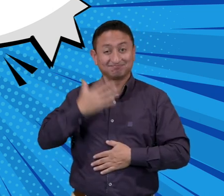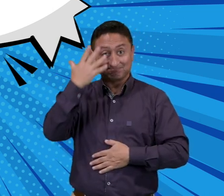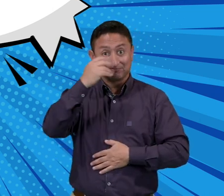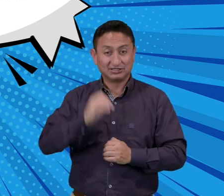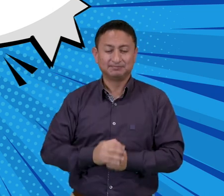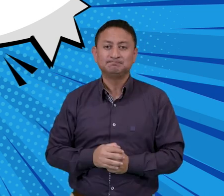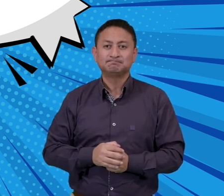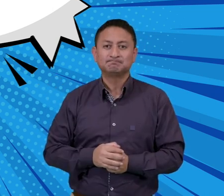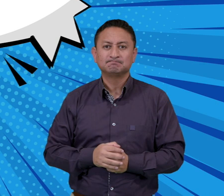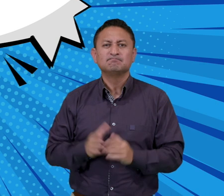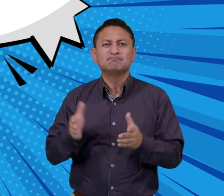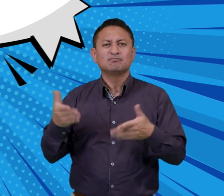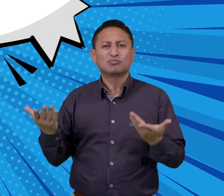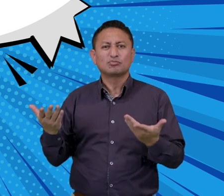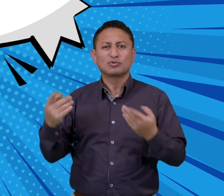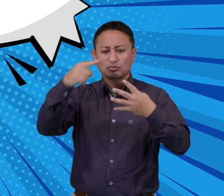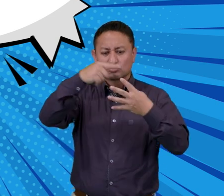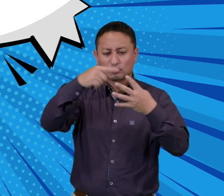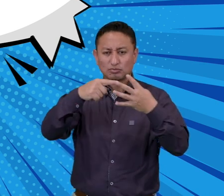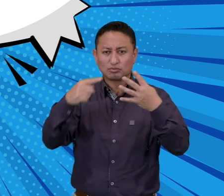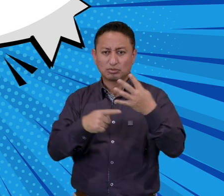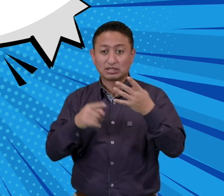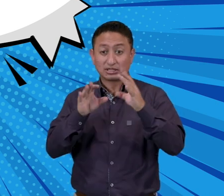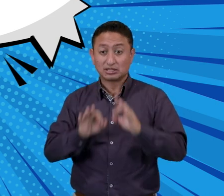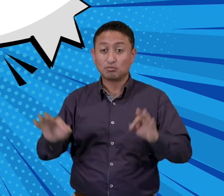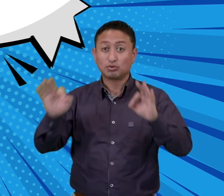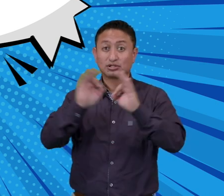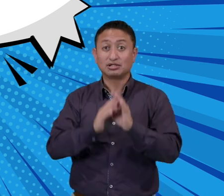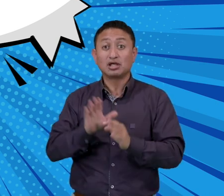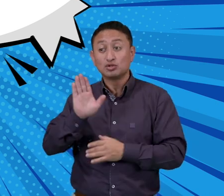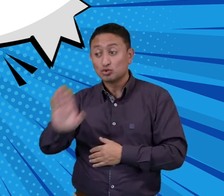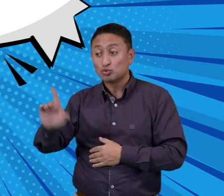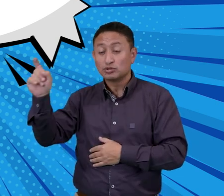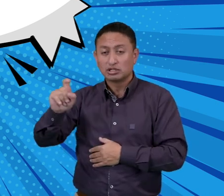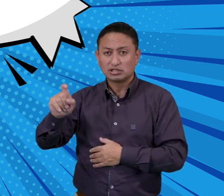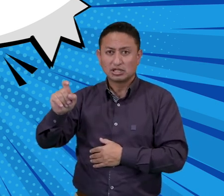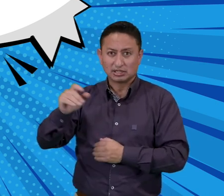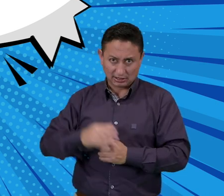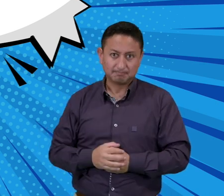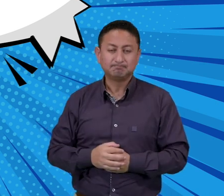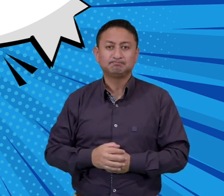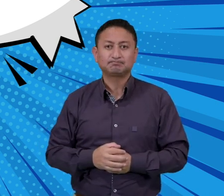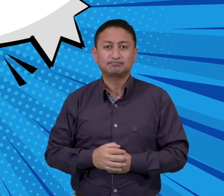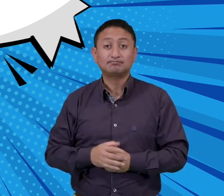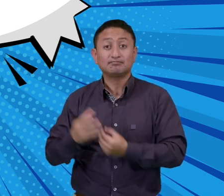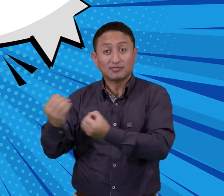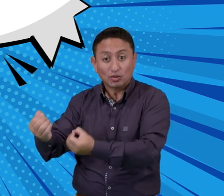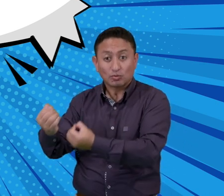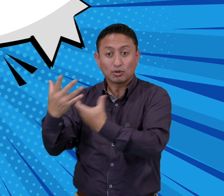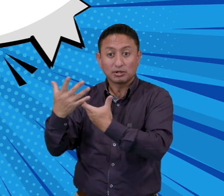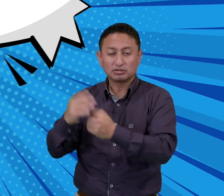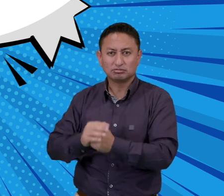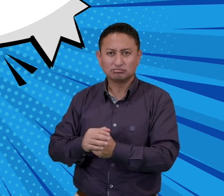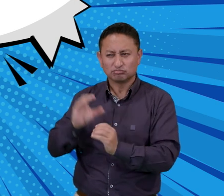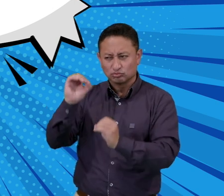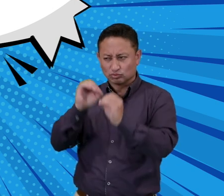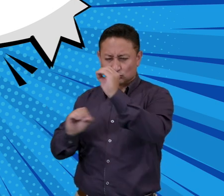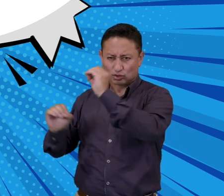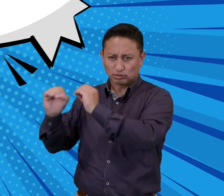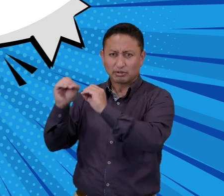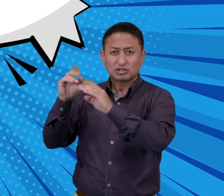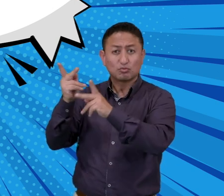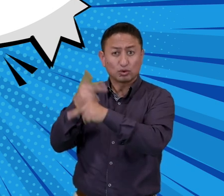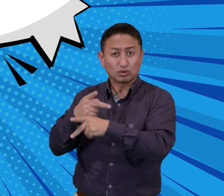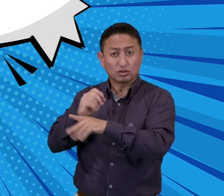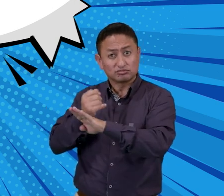el cliente. Los elementos a considerar radican en los requerimientos del cliente. Información, observaciones